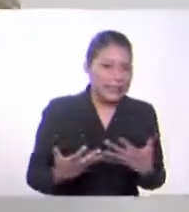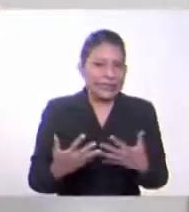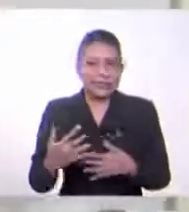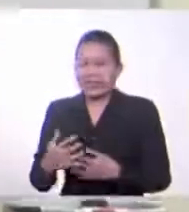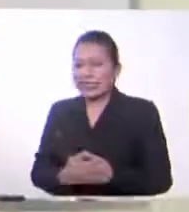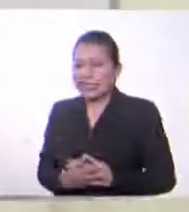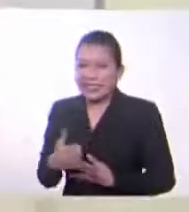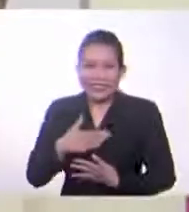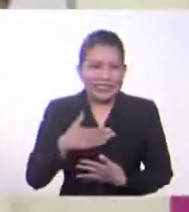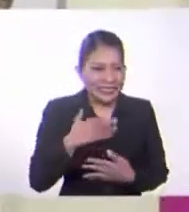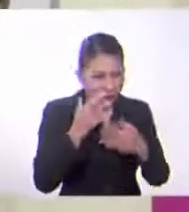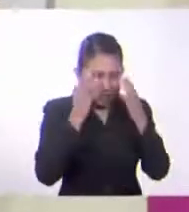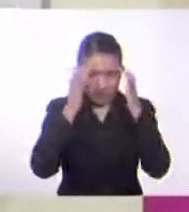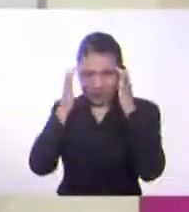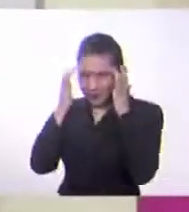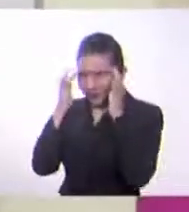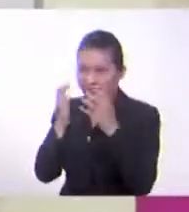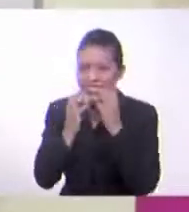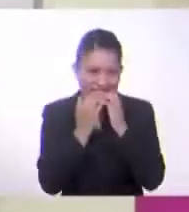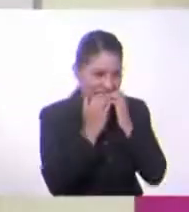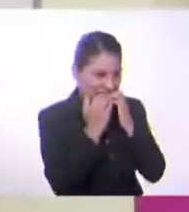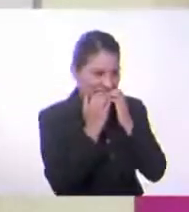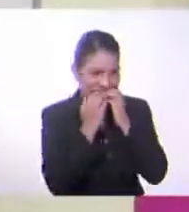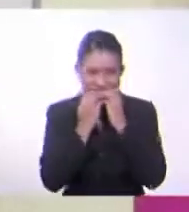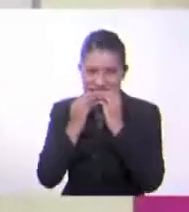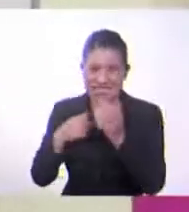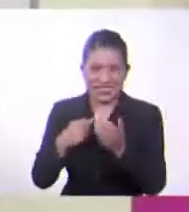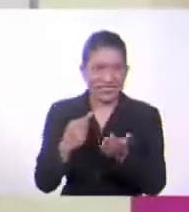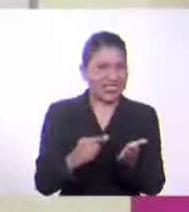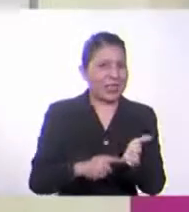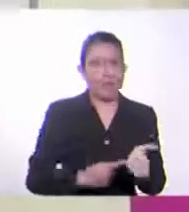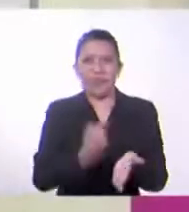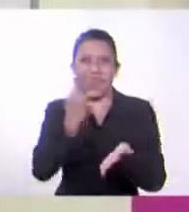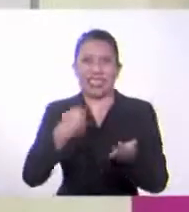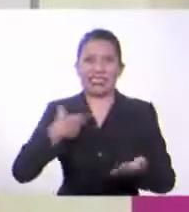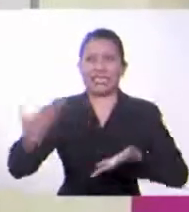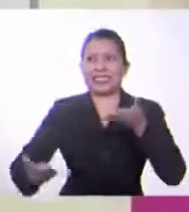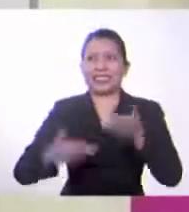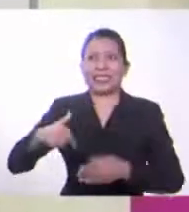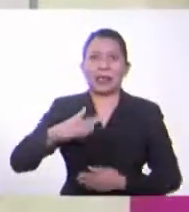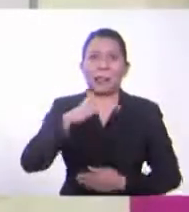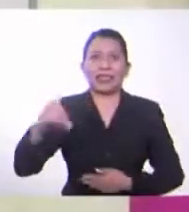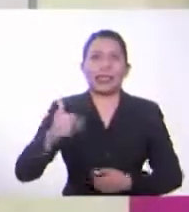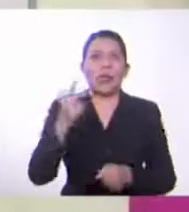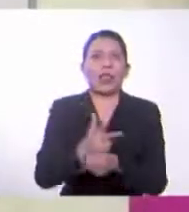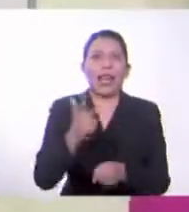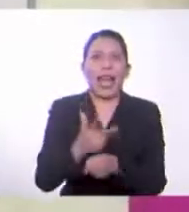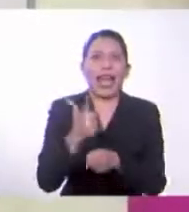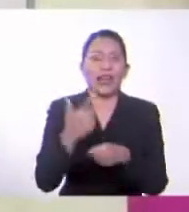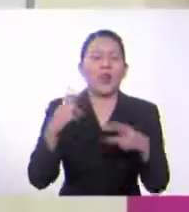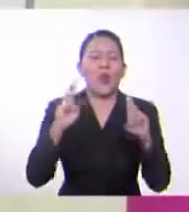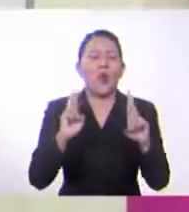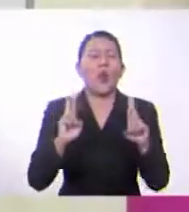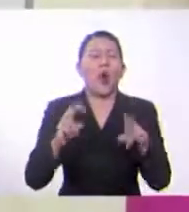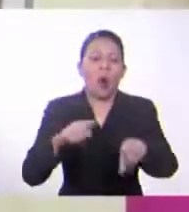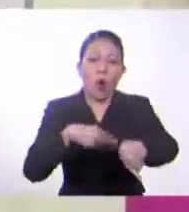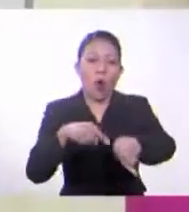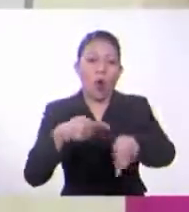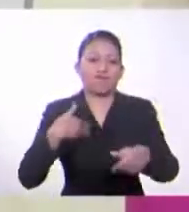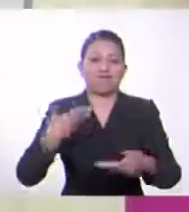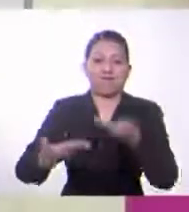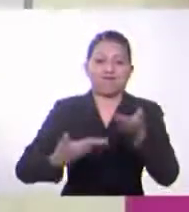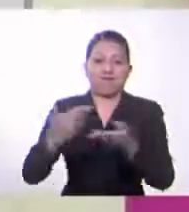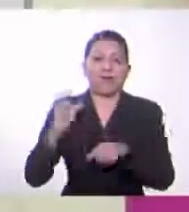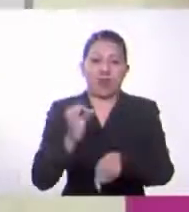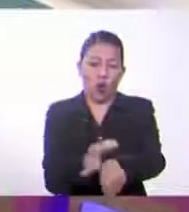Estoy un poco nervioso. Es mi primera venta que voy a hacer en este país, Guatemala. Ojalá, ojalá logre vender esos relojes. Yo sé que sí, se van a